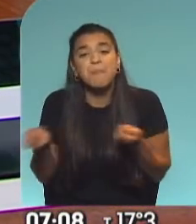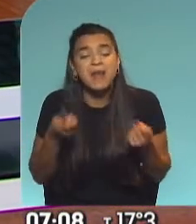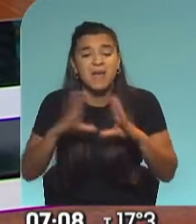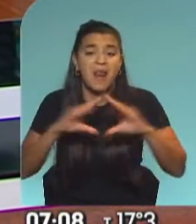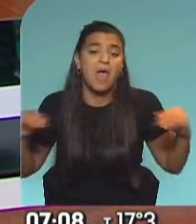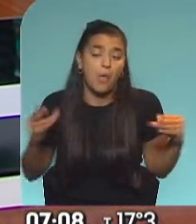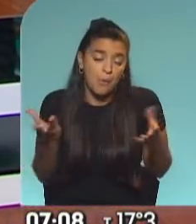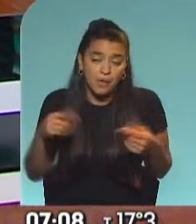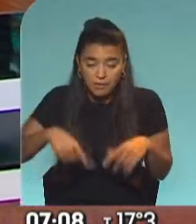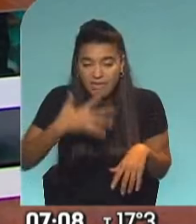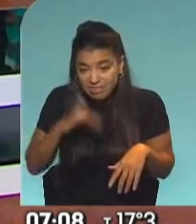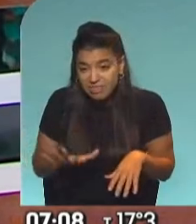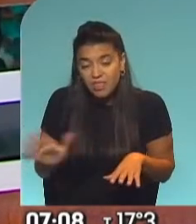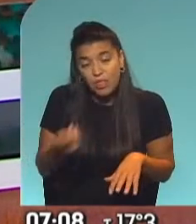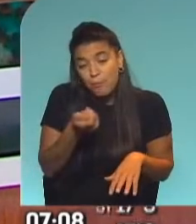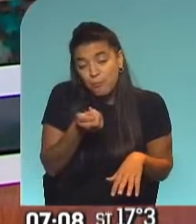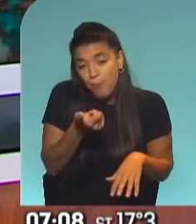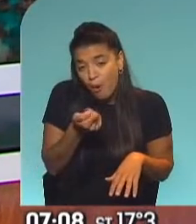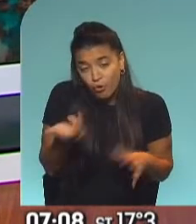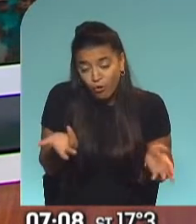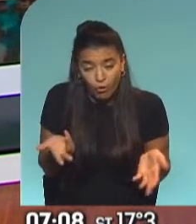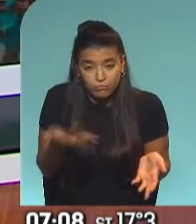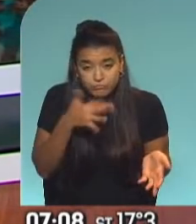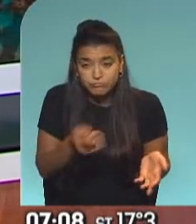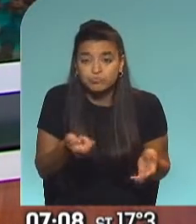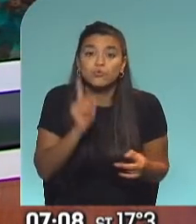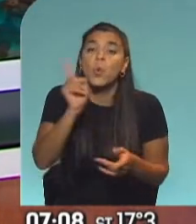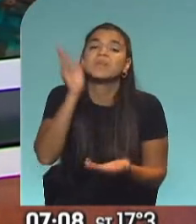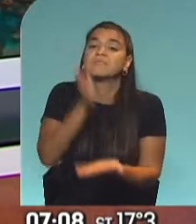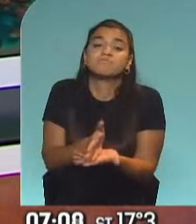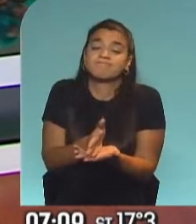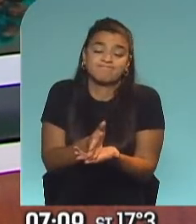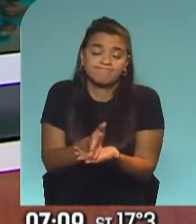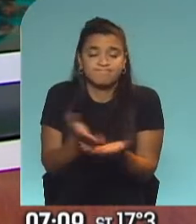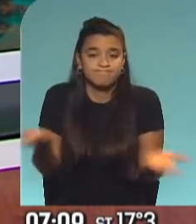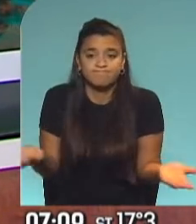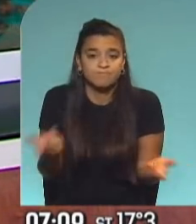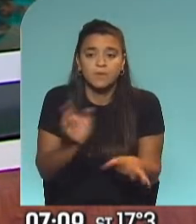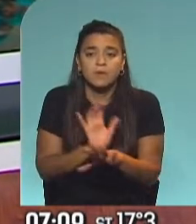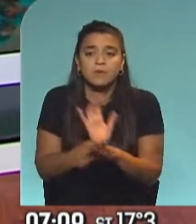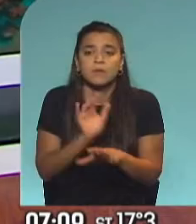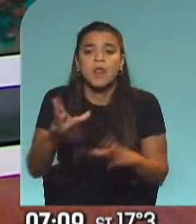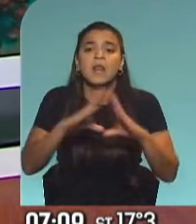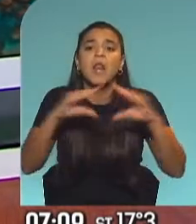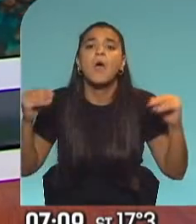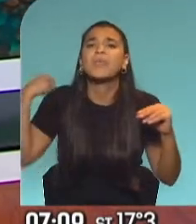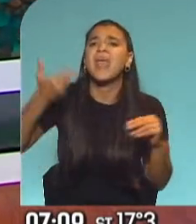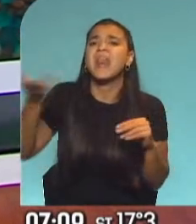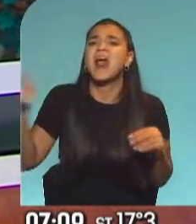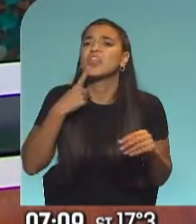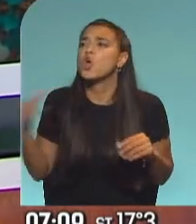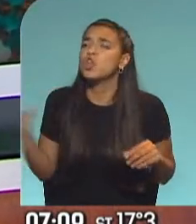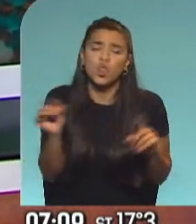rugby que uno entiende realmente muy poco porque esto tiene que ver, ¿no?, con una disciplina. De hecho, no estamos ni manchando el prestigio del rugby en general. Porque hay